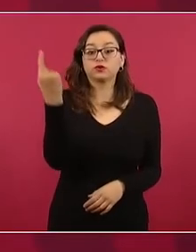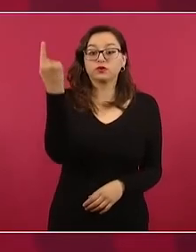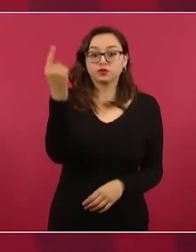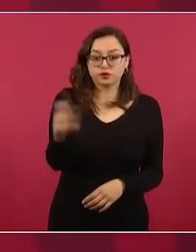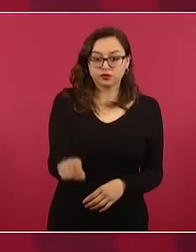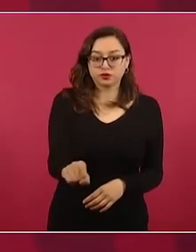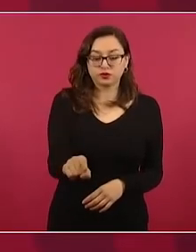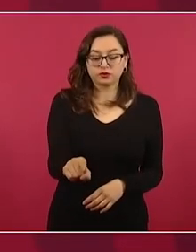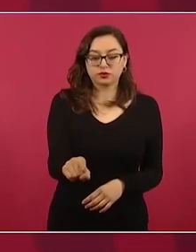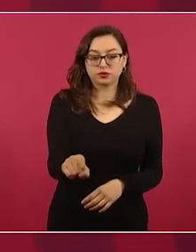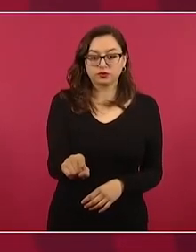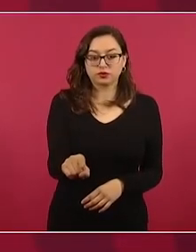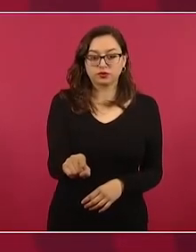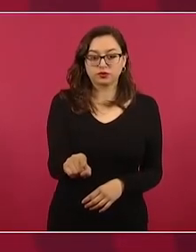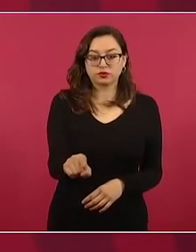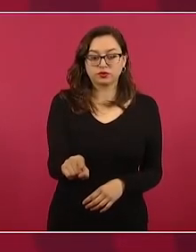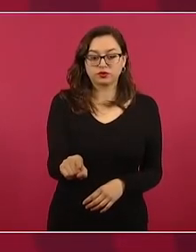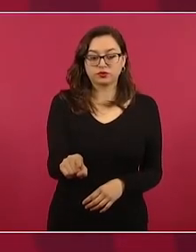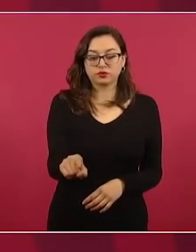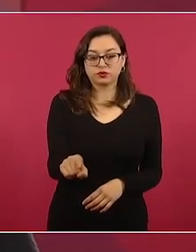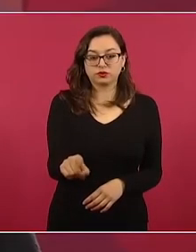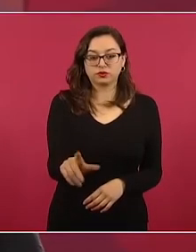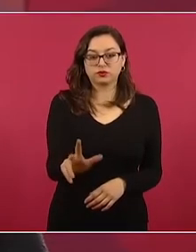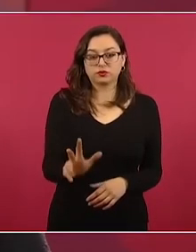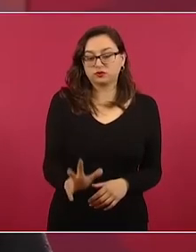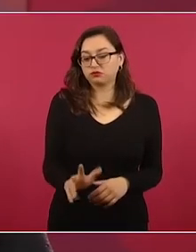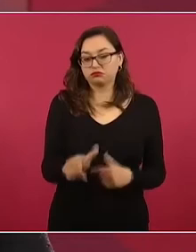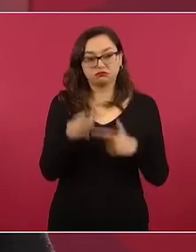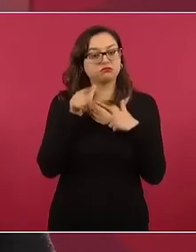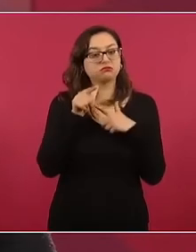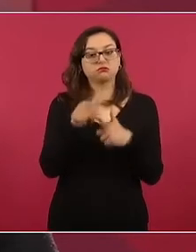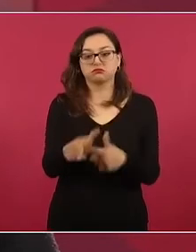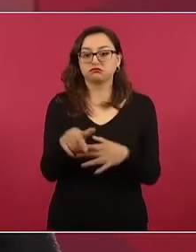nos demos por vencidos.